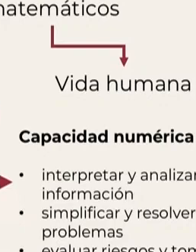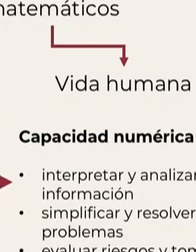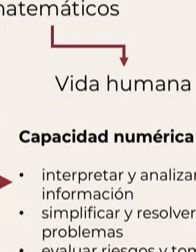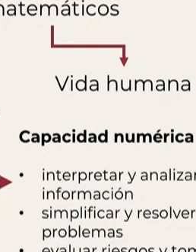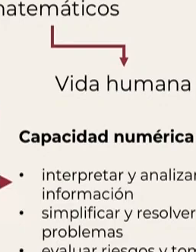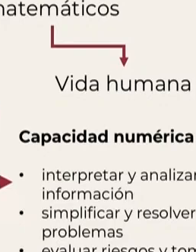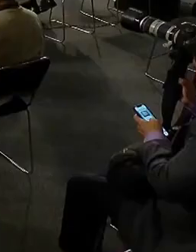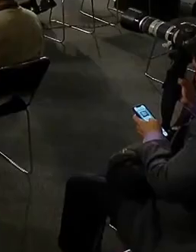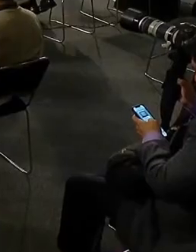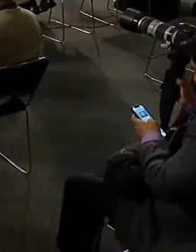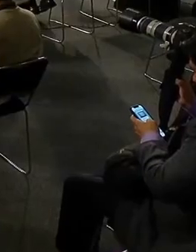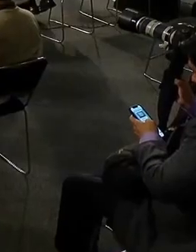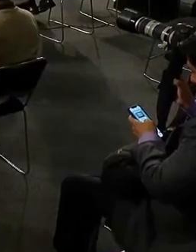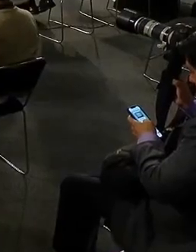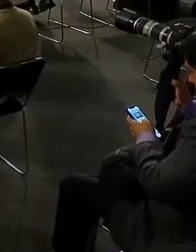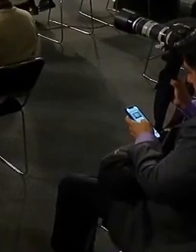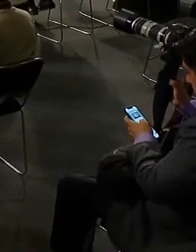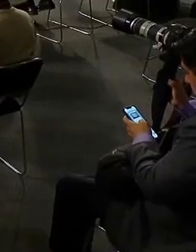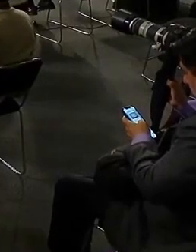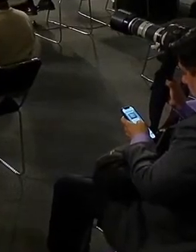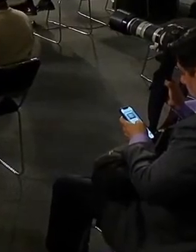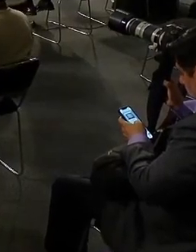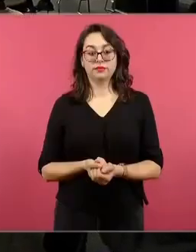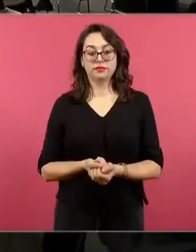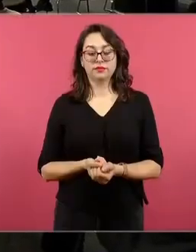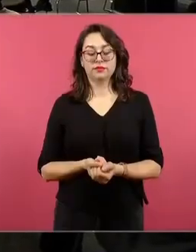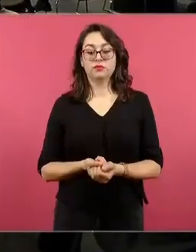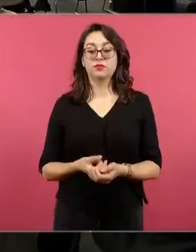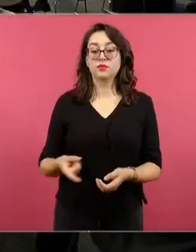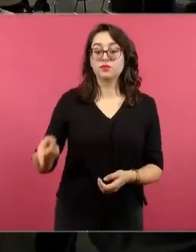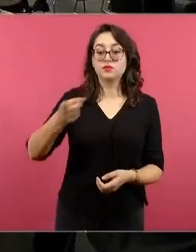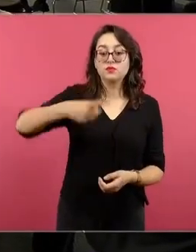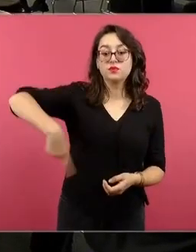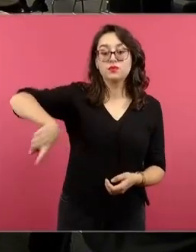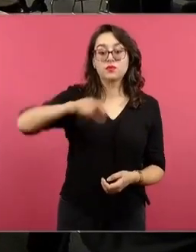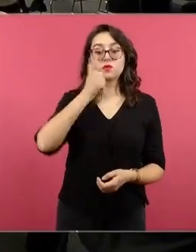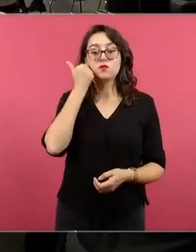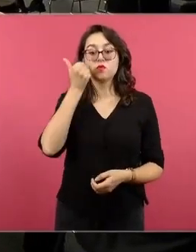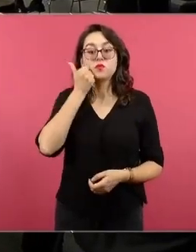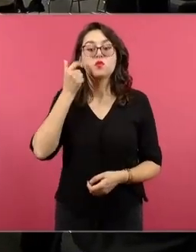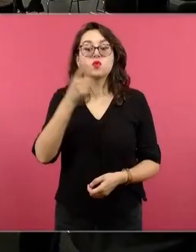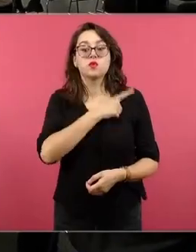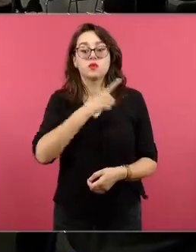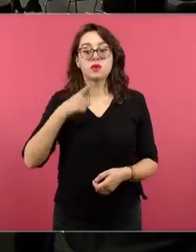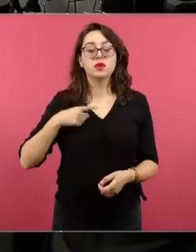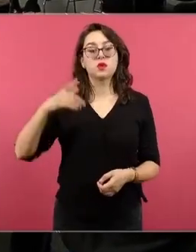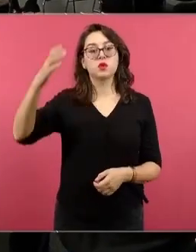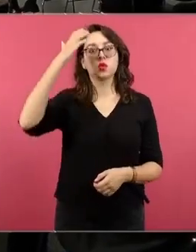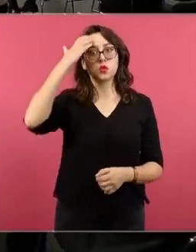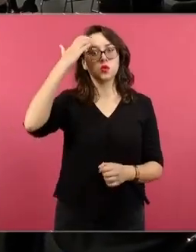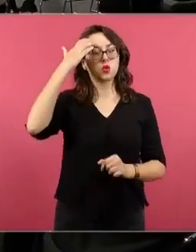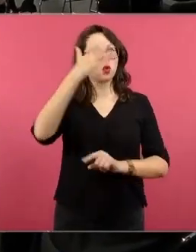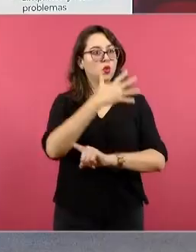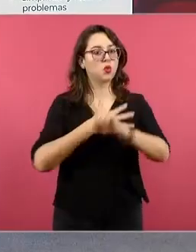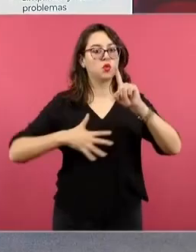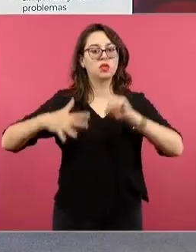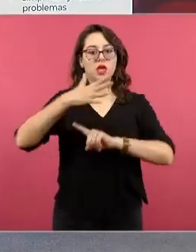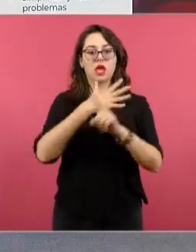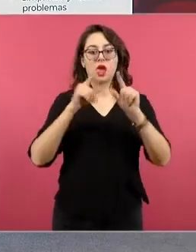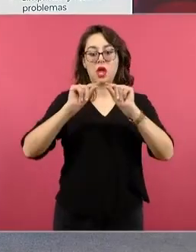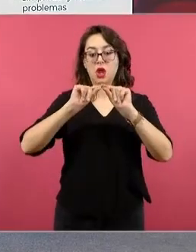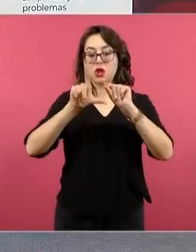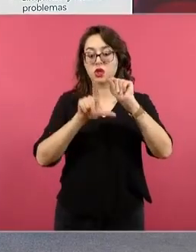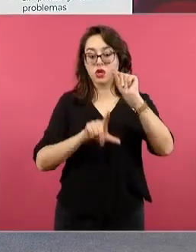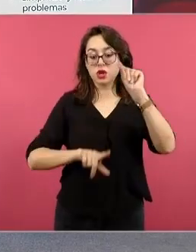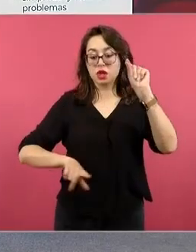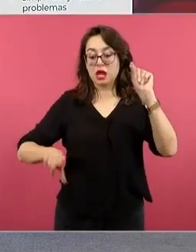es cualquier mundo, es un acercamiento a esa realidad en la que los estudiantes están. Estamos hablando de la nación de México, no estamos hablando